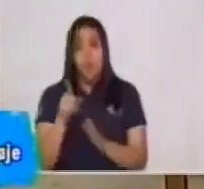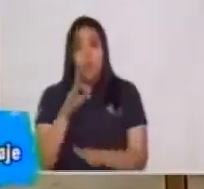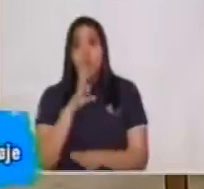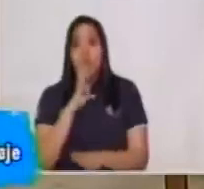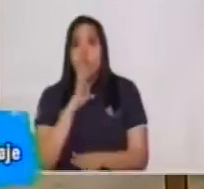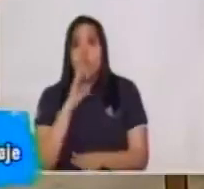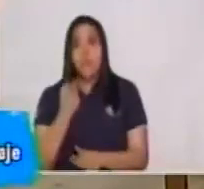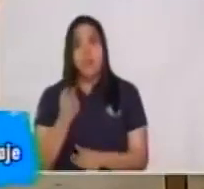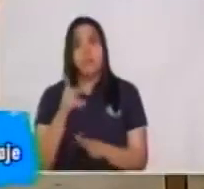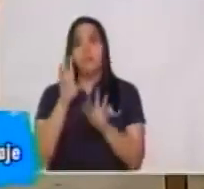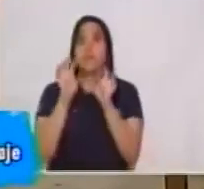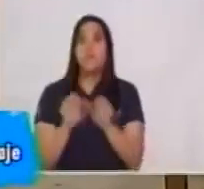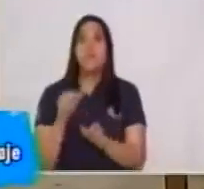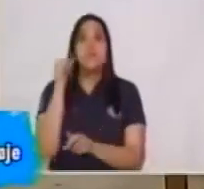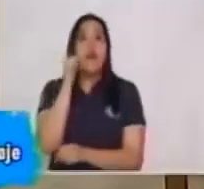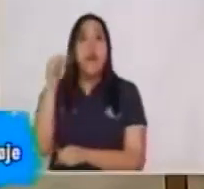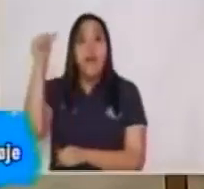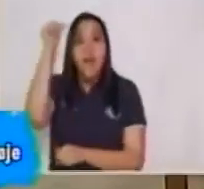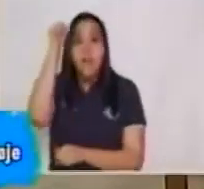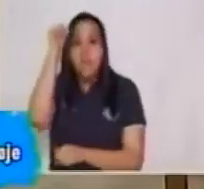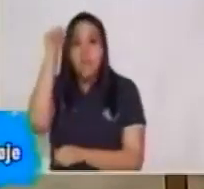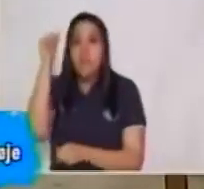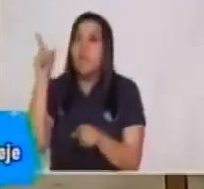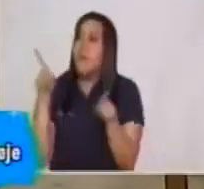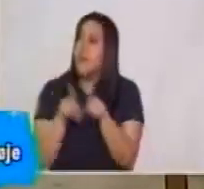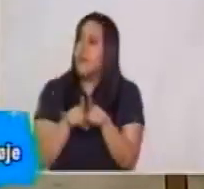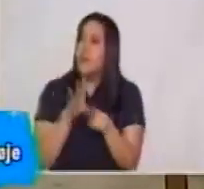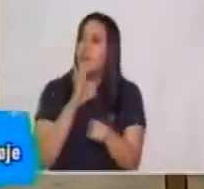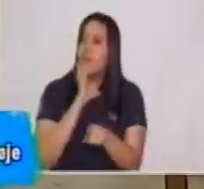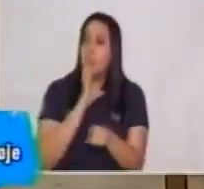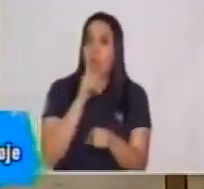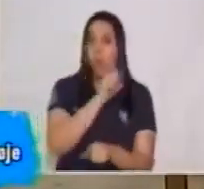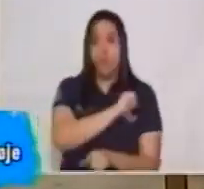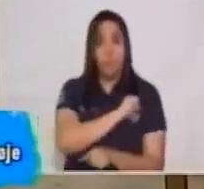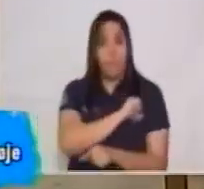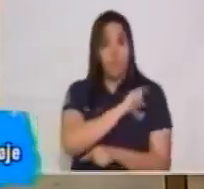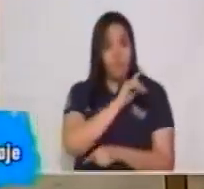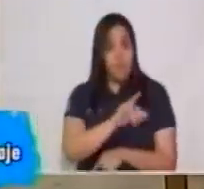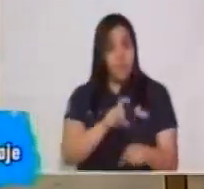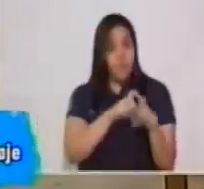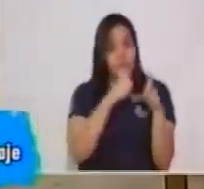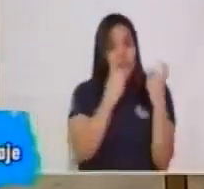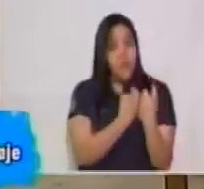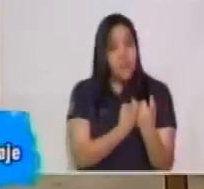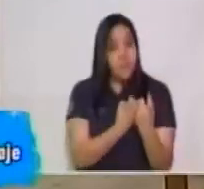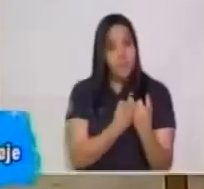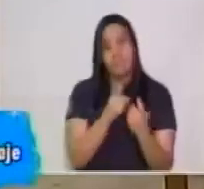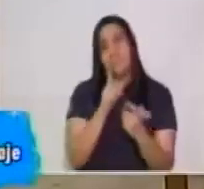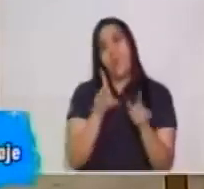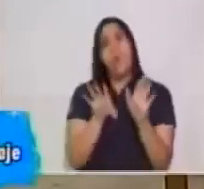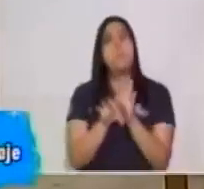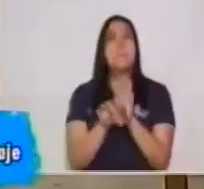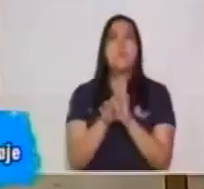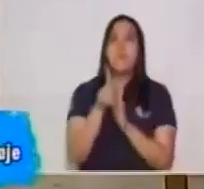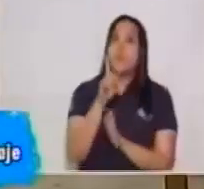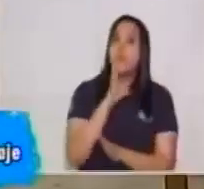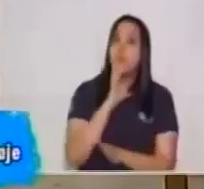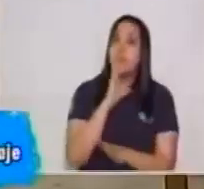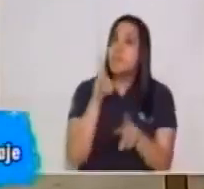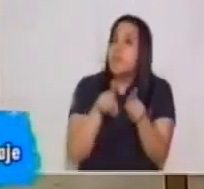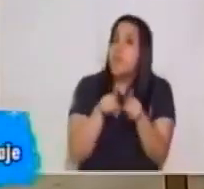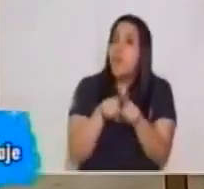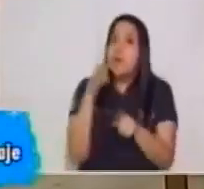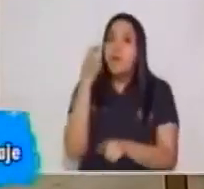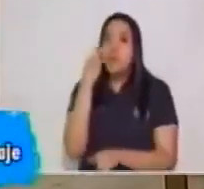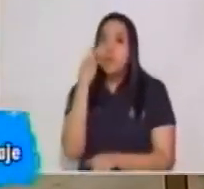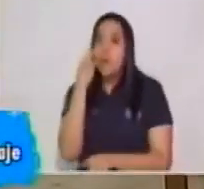igual a una persona adulta que a tu compañero de clase? ¿Le hablas tú igual a tus padres o a algún hermano